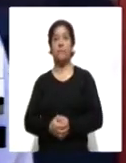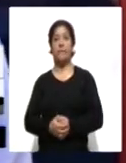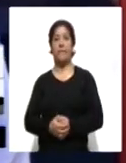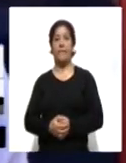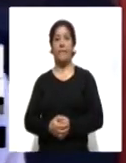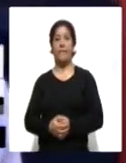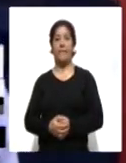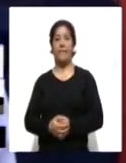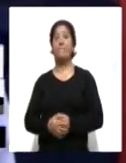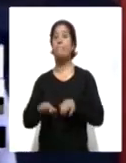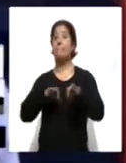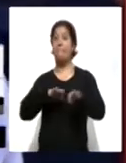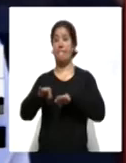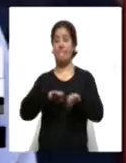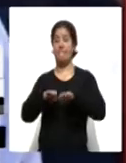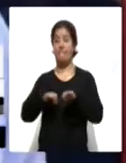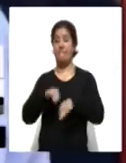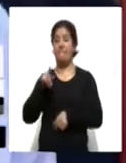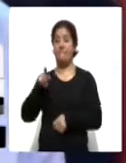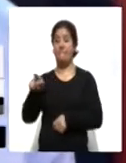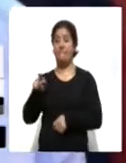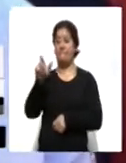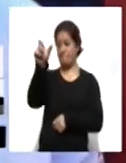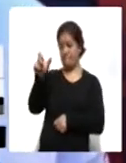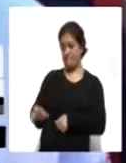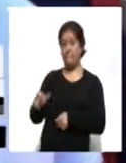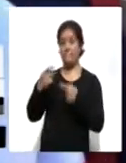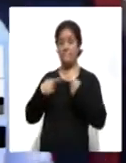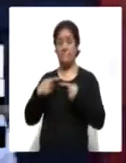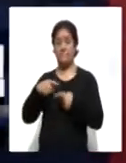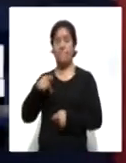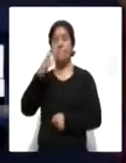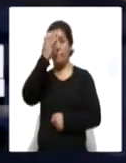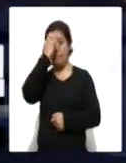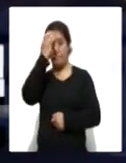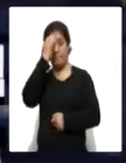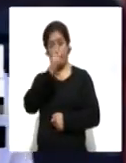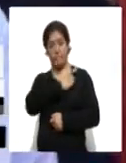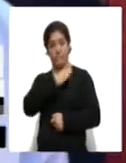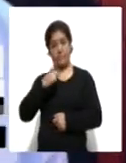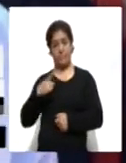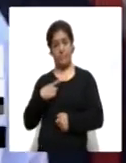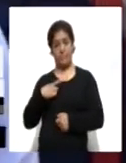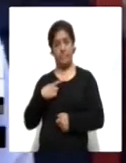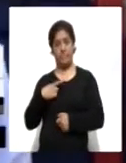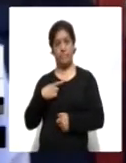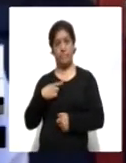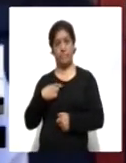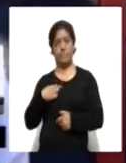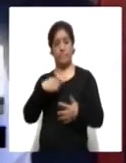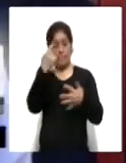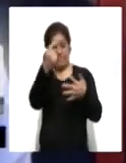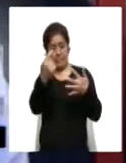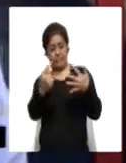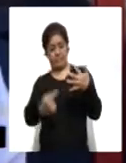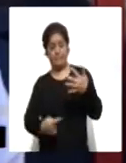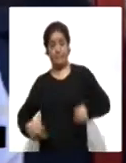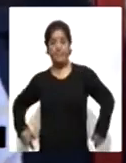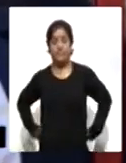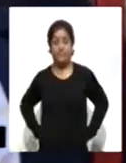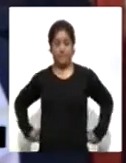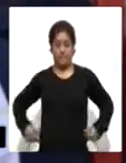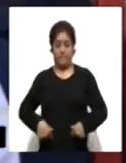prácticamente el atleta, tiene que tener el conocimiento desde un cinta blanca hasta